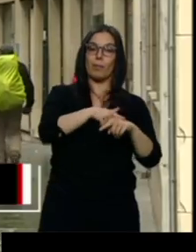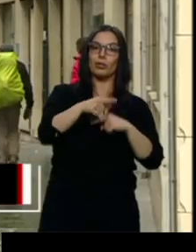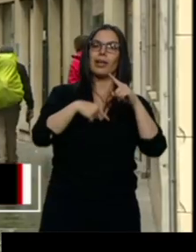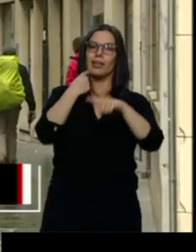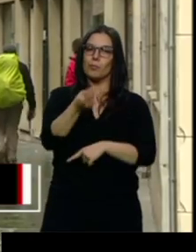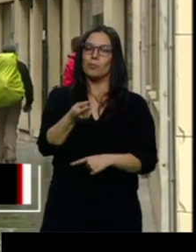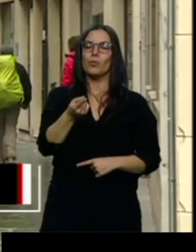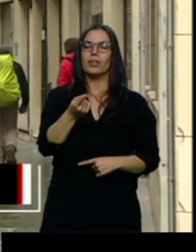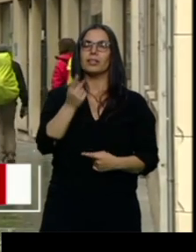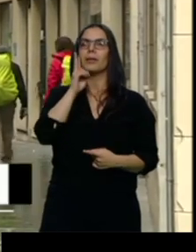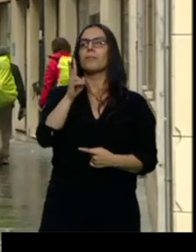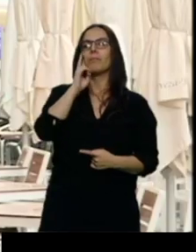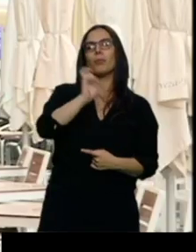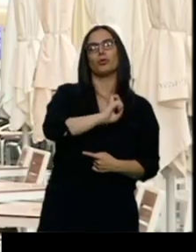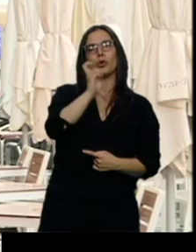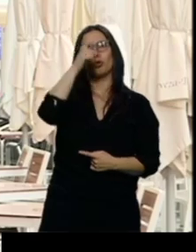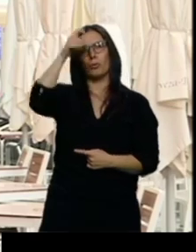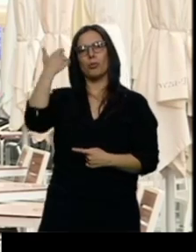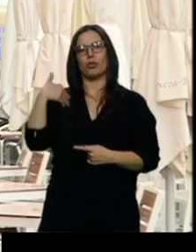en una mayor repercusión turística.